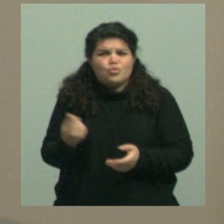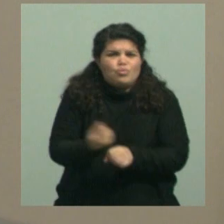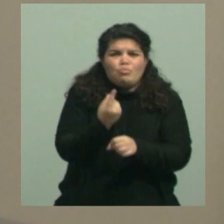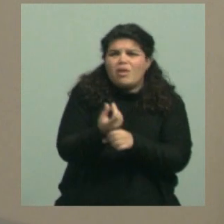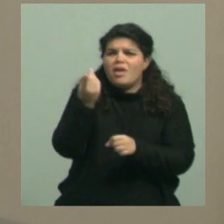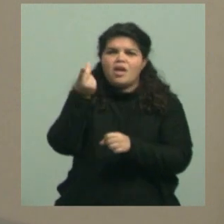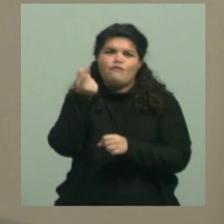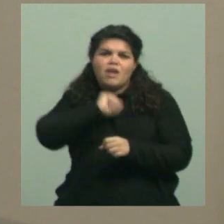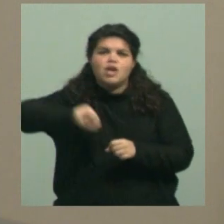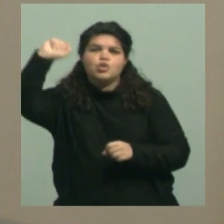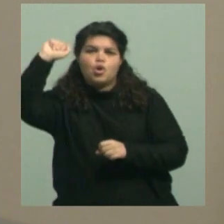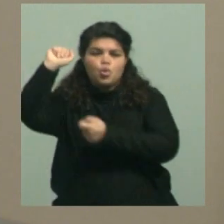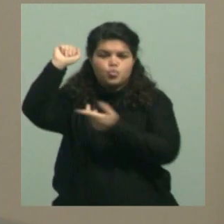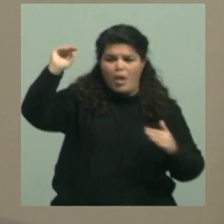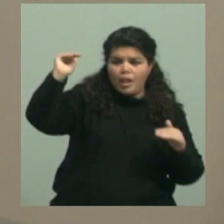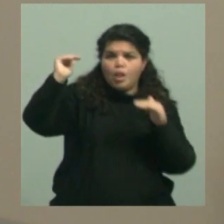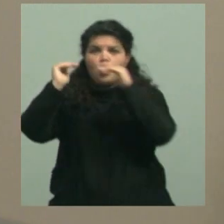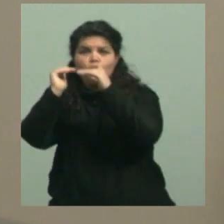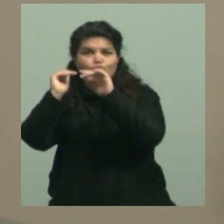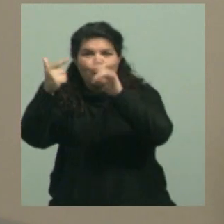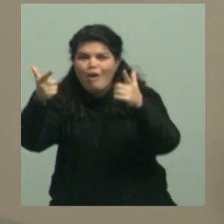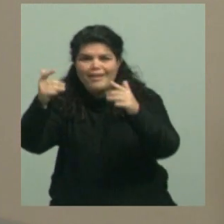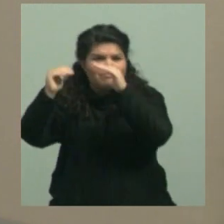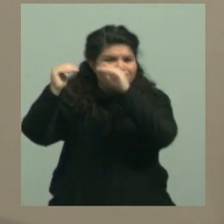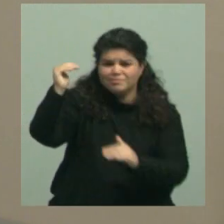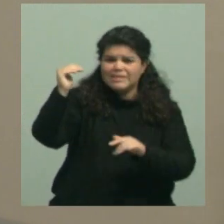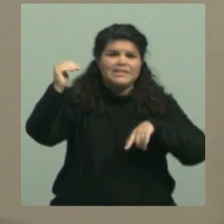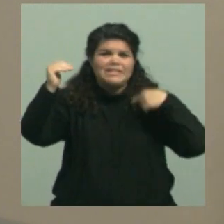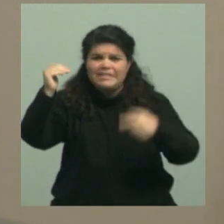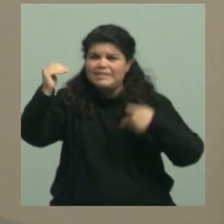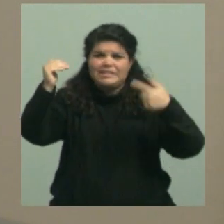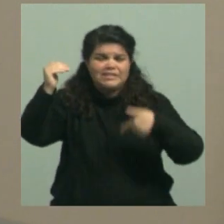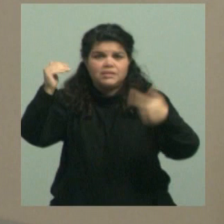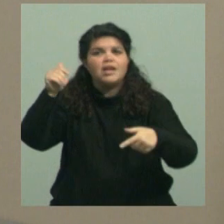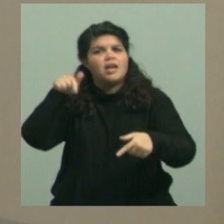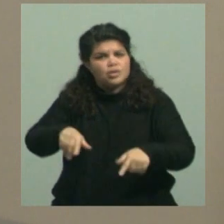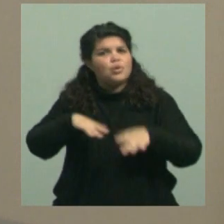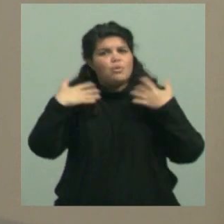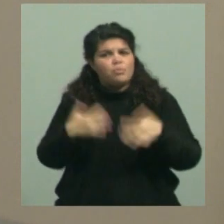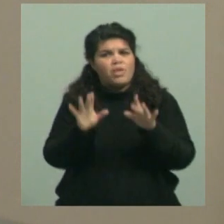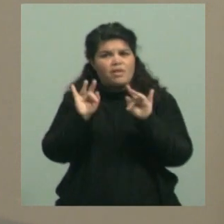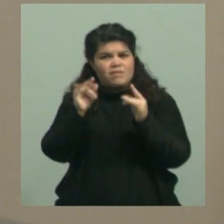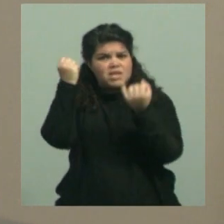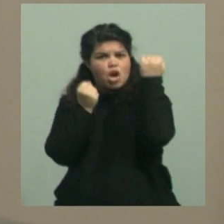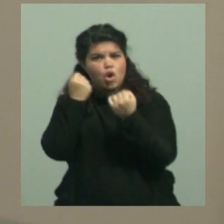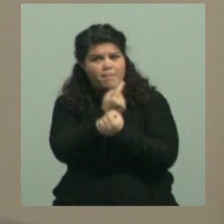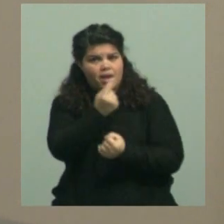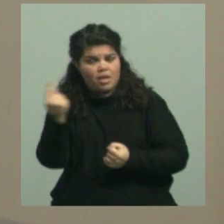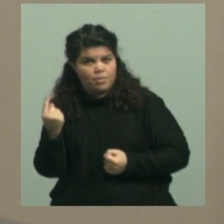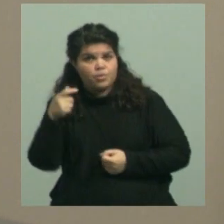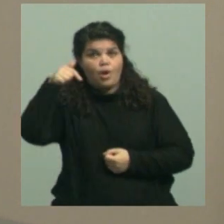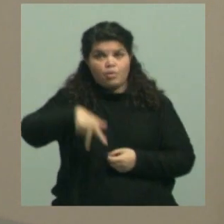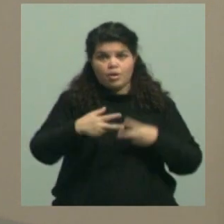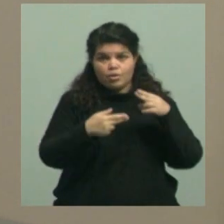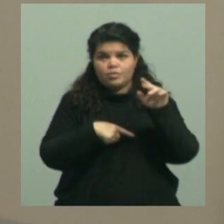la inflación que hace tanto daño a diario en la economía de los argentinos y las argentinas. Nos vamos a la pausa,